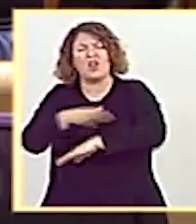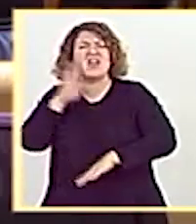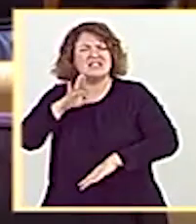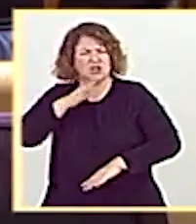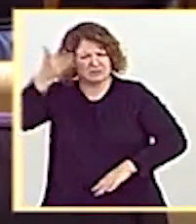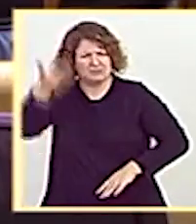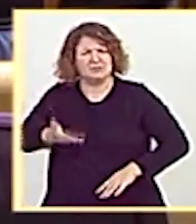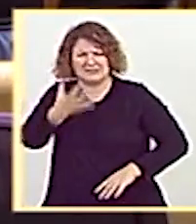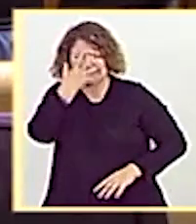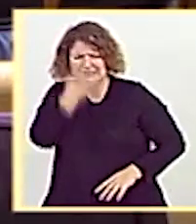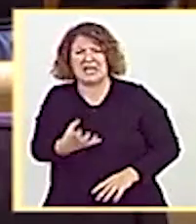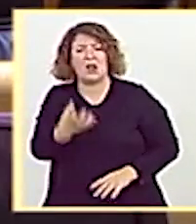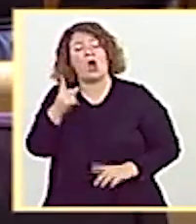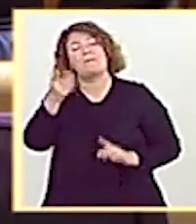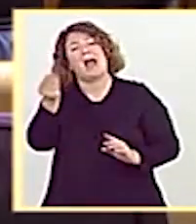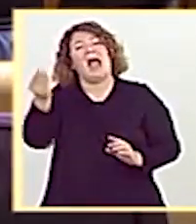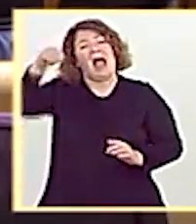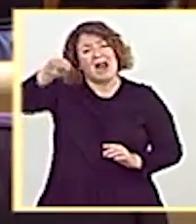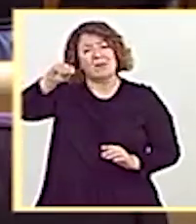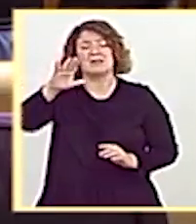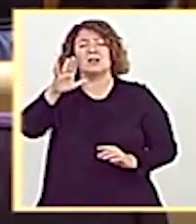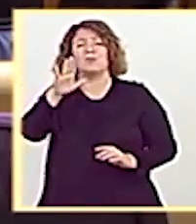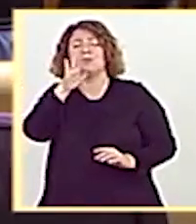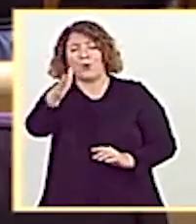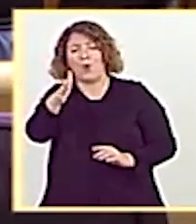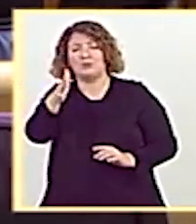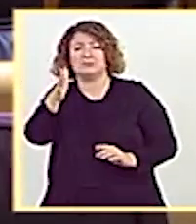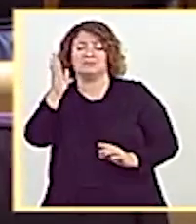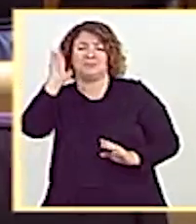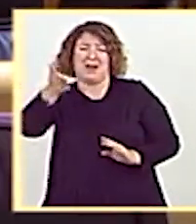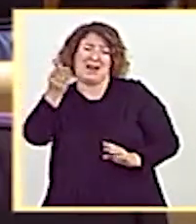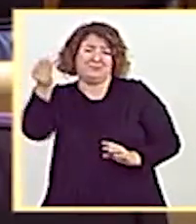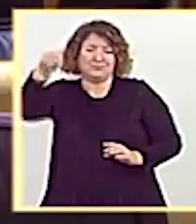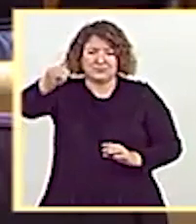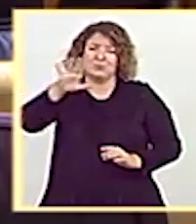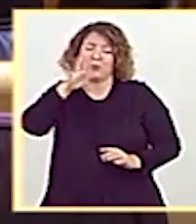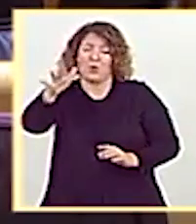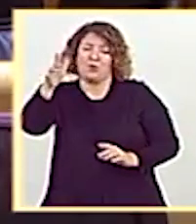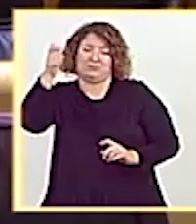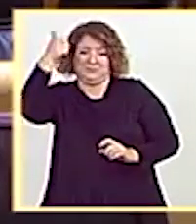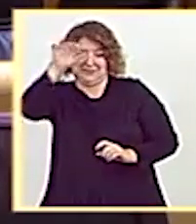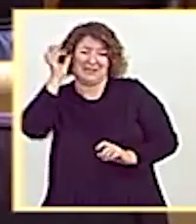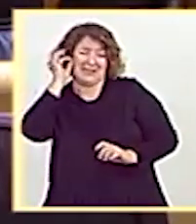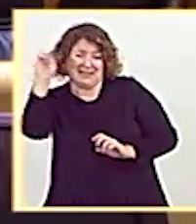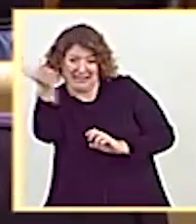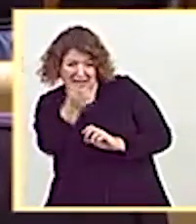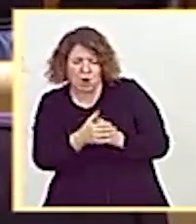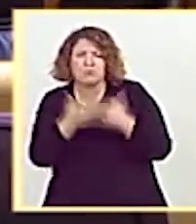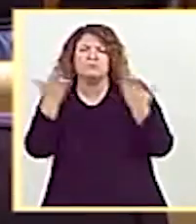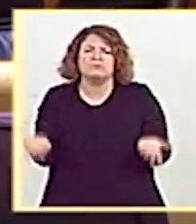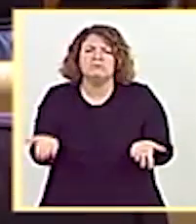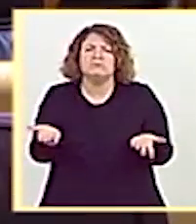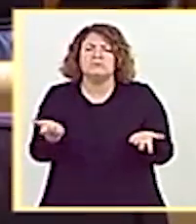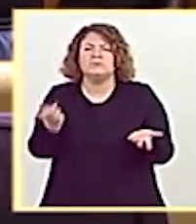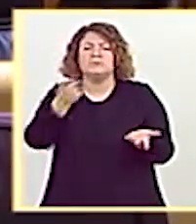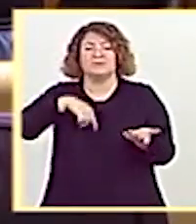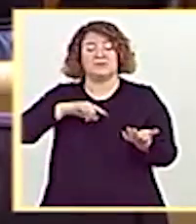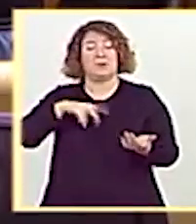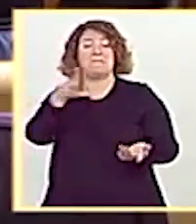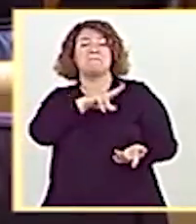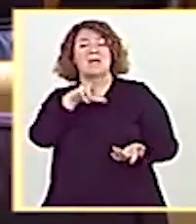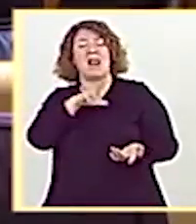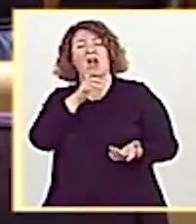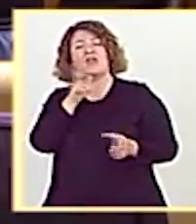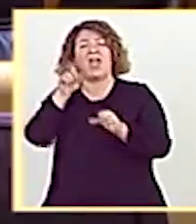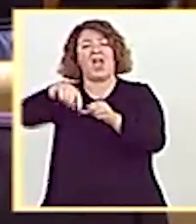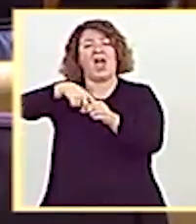serios, además con la agravante por razones de género. Y usted sabe perfectamente que, si no fuera por ese privilegio del aforamiento, el señor